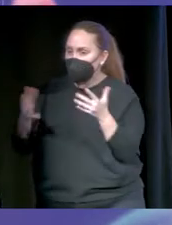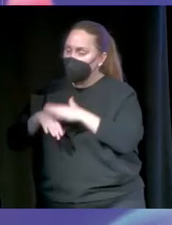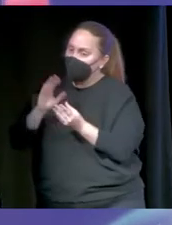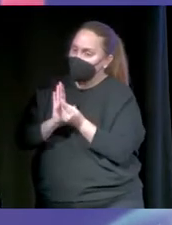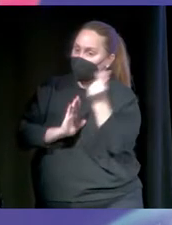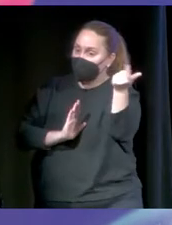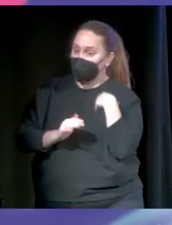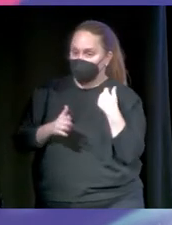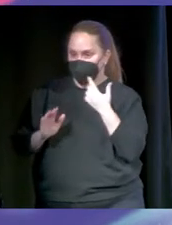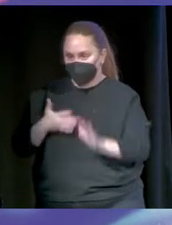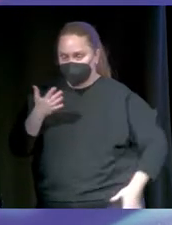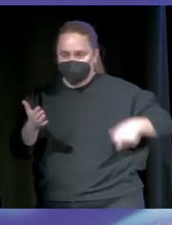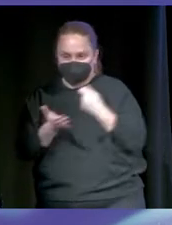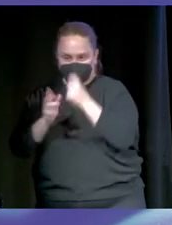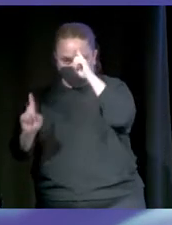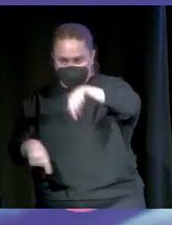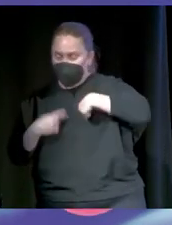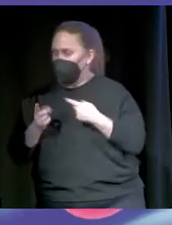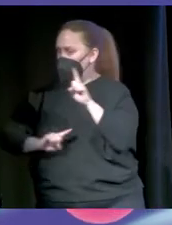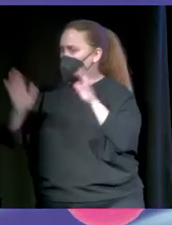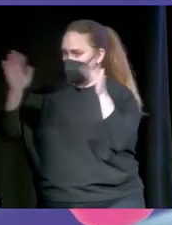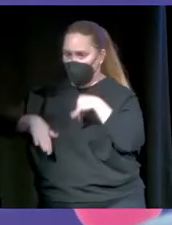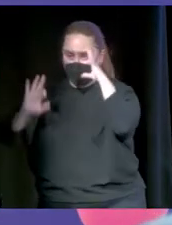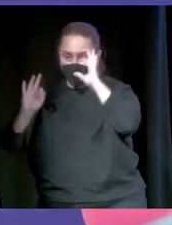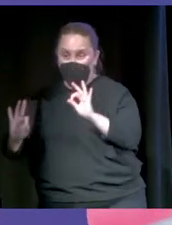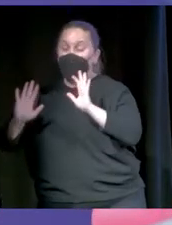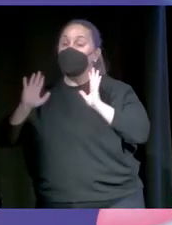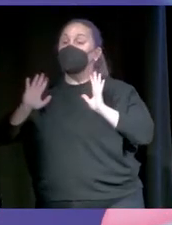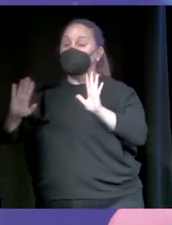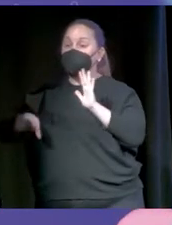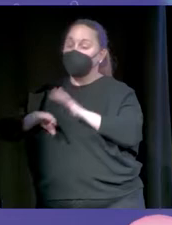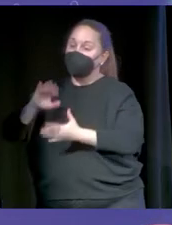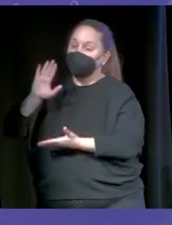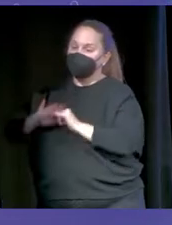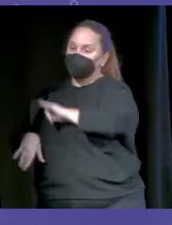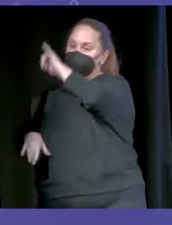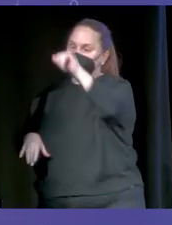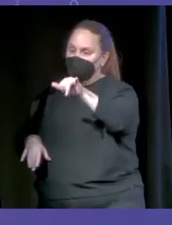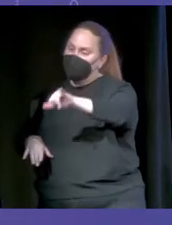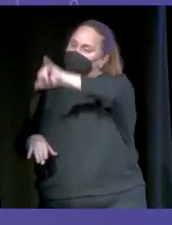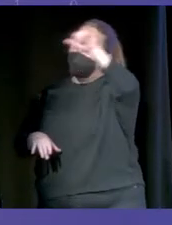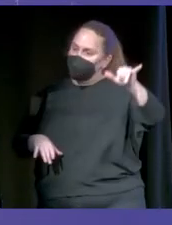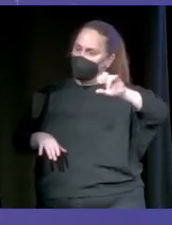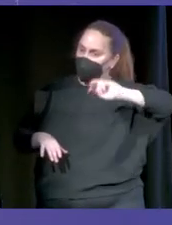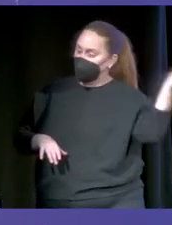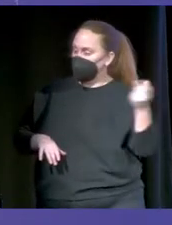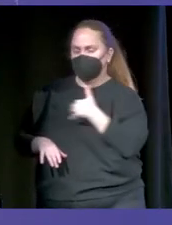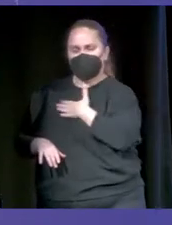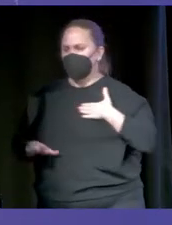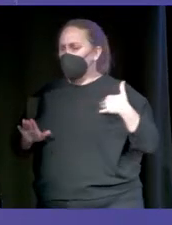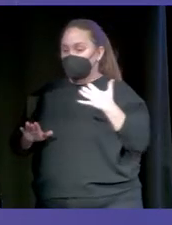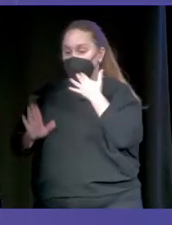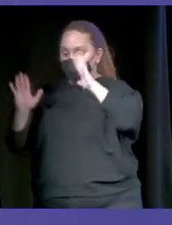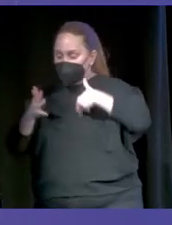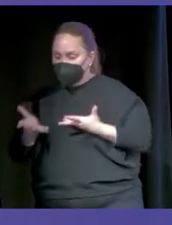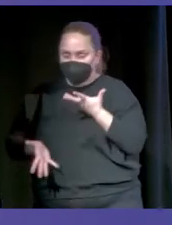salir, que teníamos que pagar nosotros, ningún problema, es lógico, pero que paraba en Chacarta y después paraba en otro país. Y dije, prefiero quedarme, si me tengo que quedar tirado